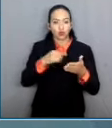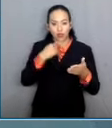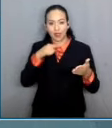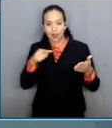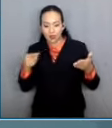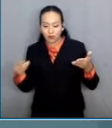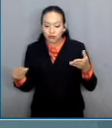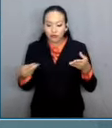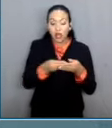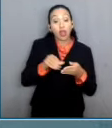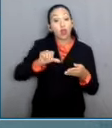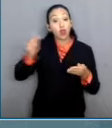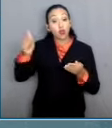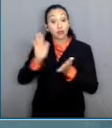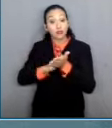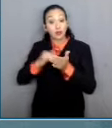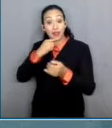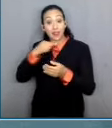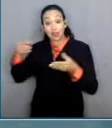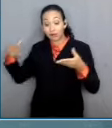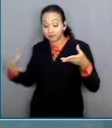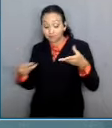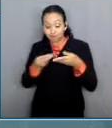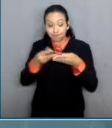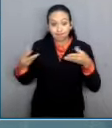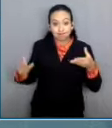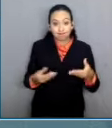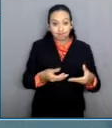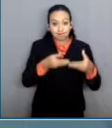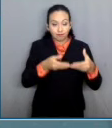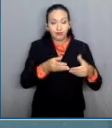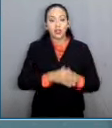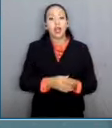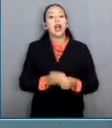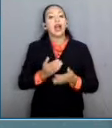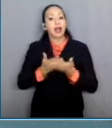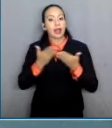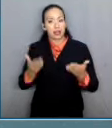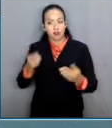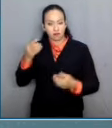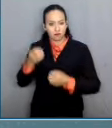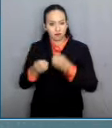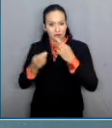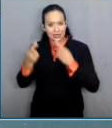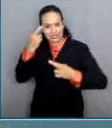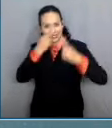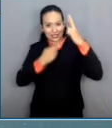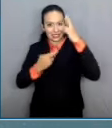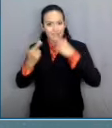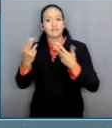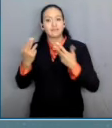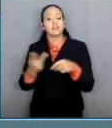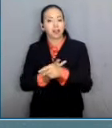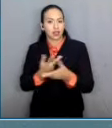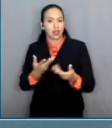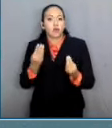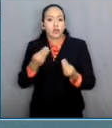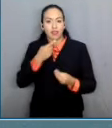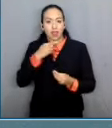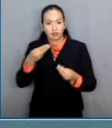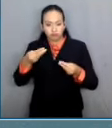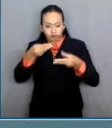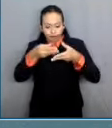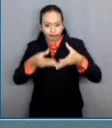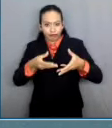presentado en casos distintos. El Pleno del máximo tribunal resolverá lo conducente. Se informa que por acuerdo de la presidenta del